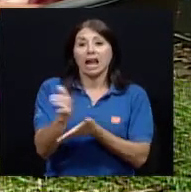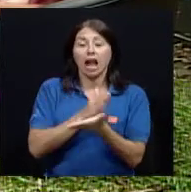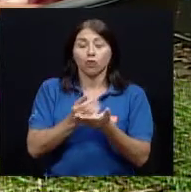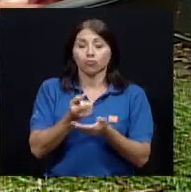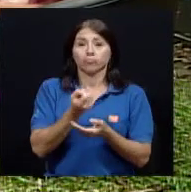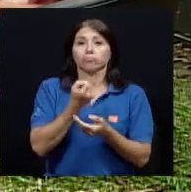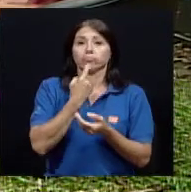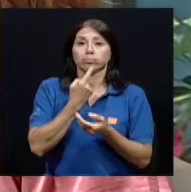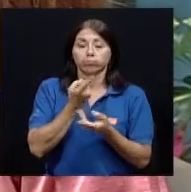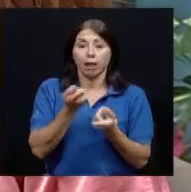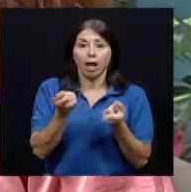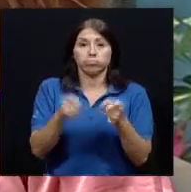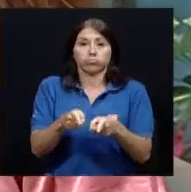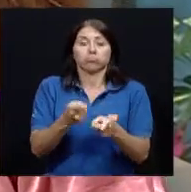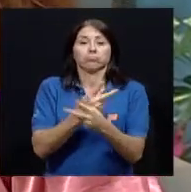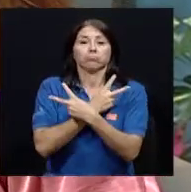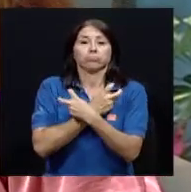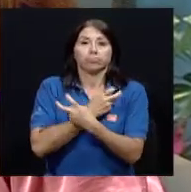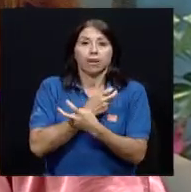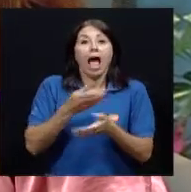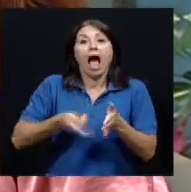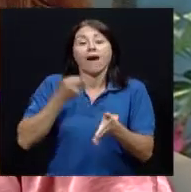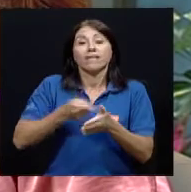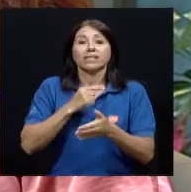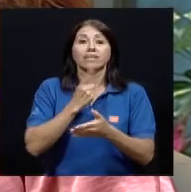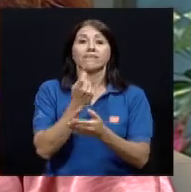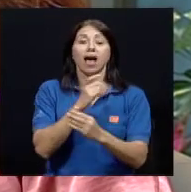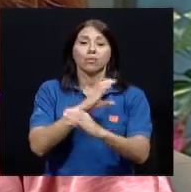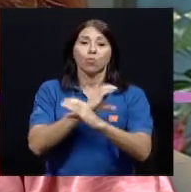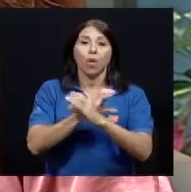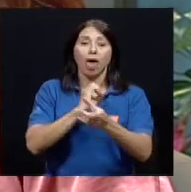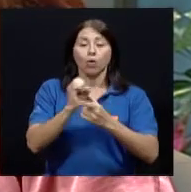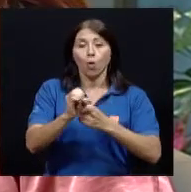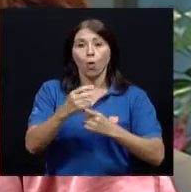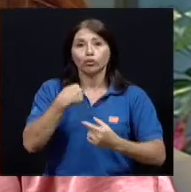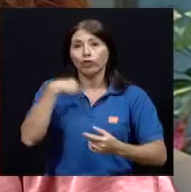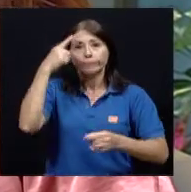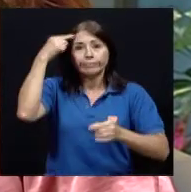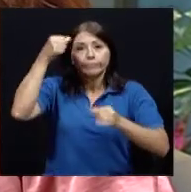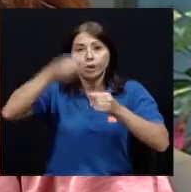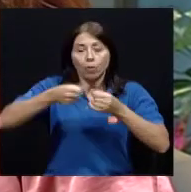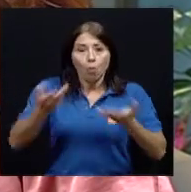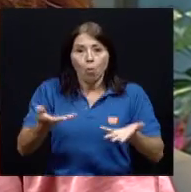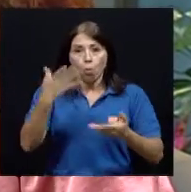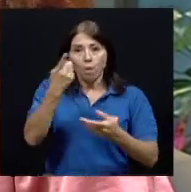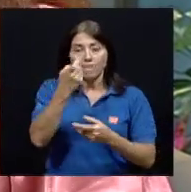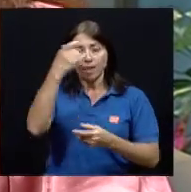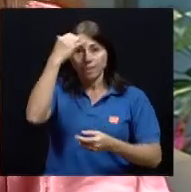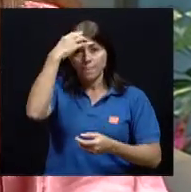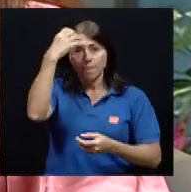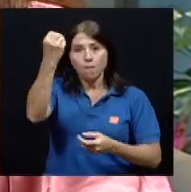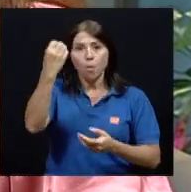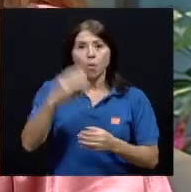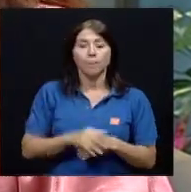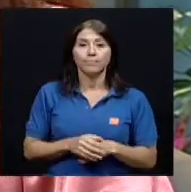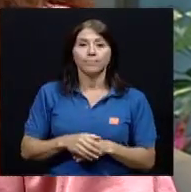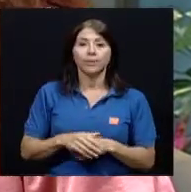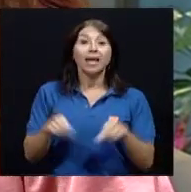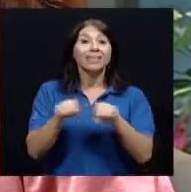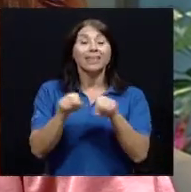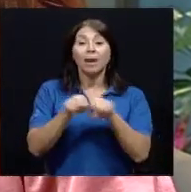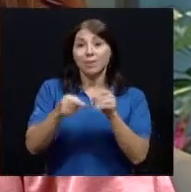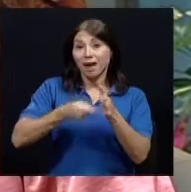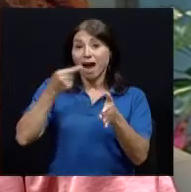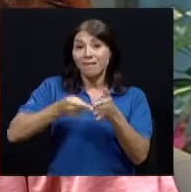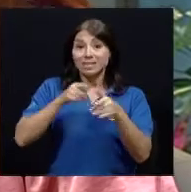paciente. También suele suceder muchas veces que como decíamos se descarta estas etiquetas pero también cuando ya llegamos a la casa no